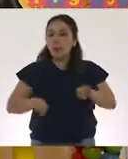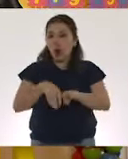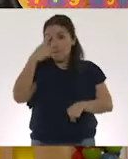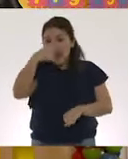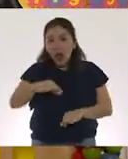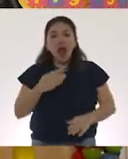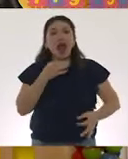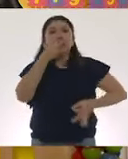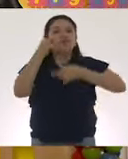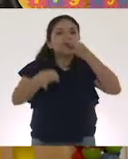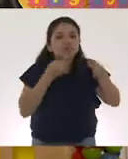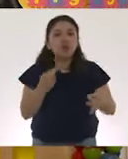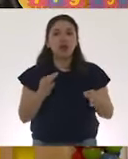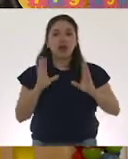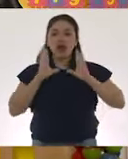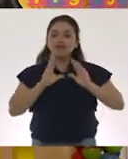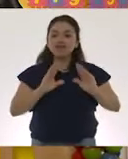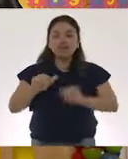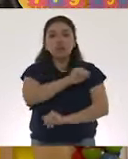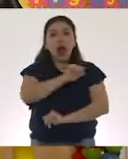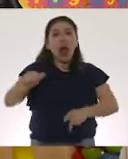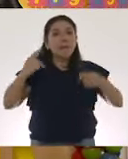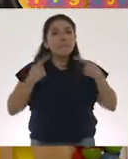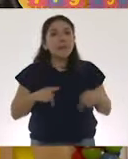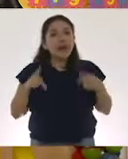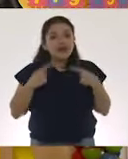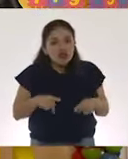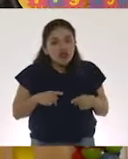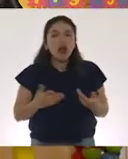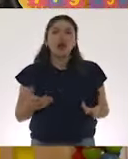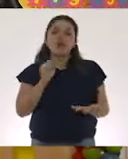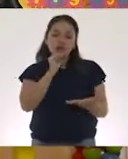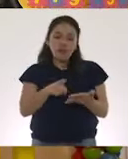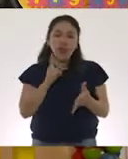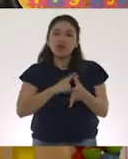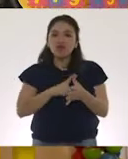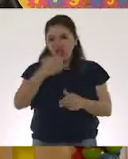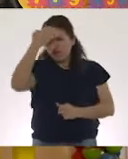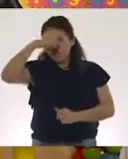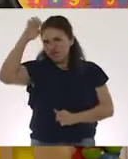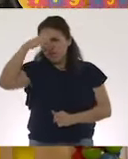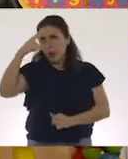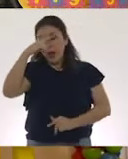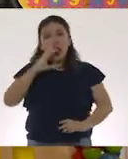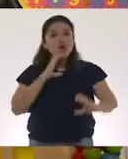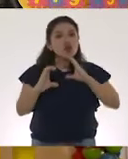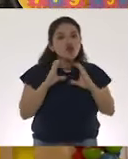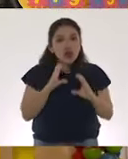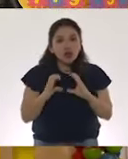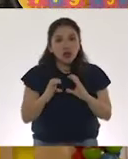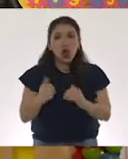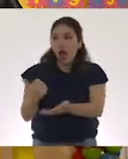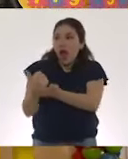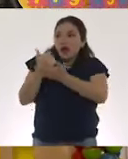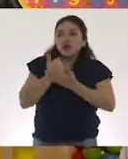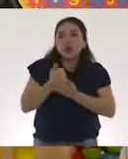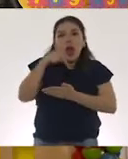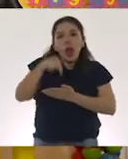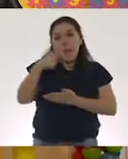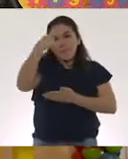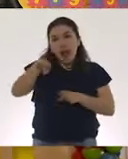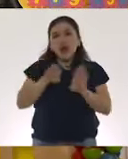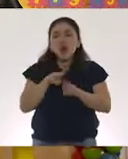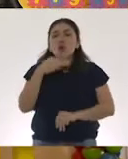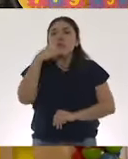comunicar, para educar a la sociedad. Intervienen también expertos en comunicación que nos ayudan a hacer los